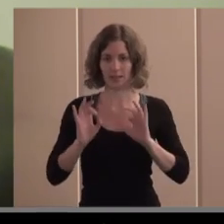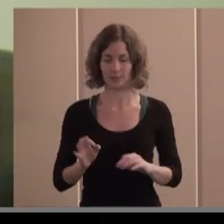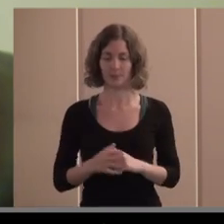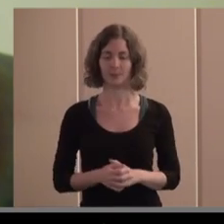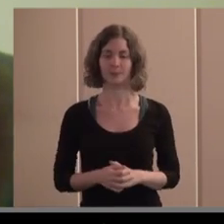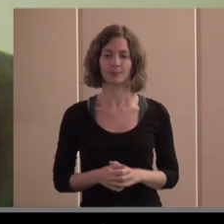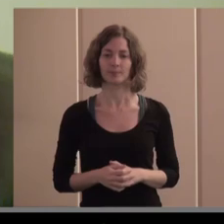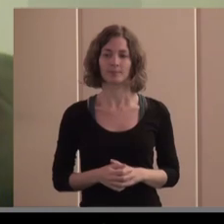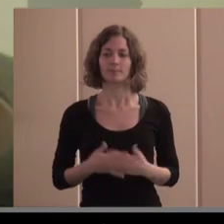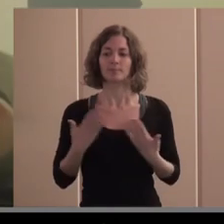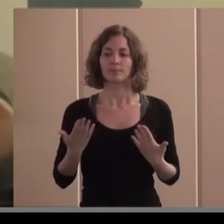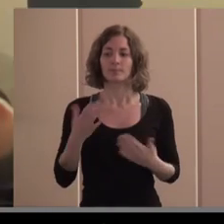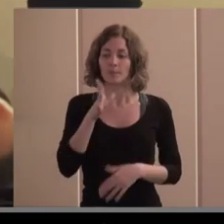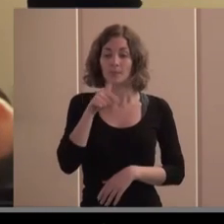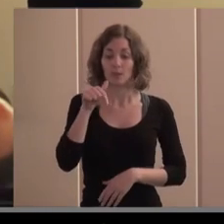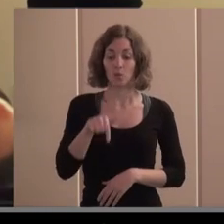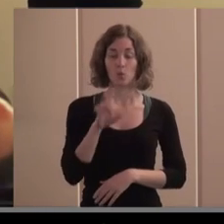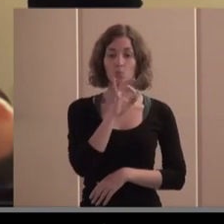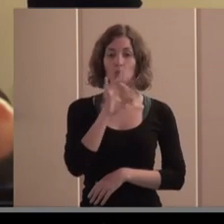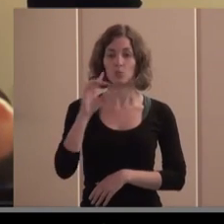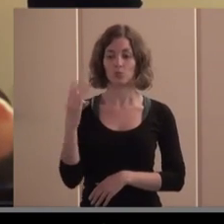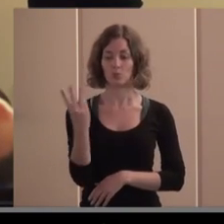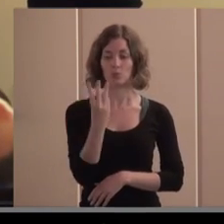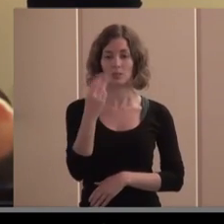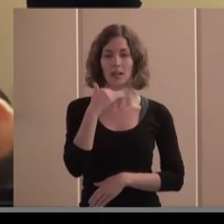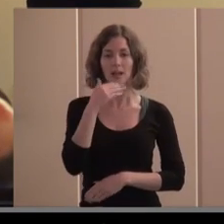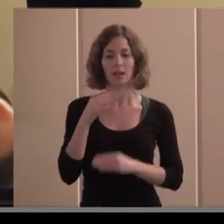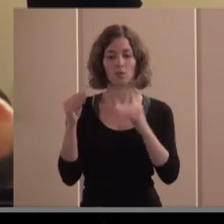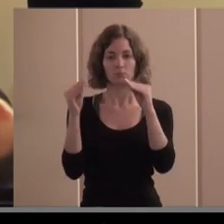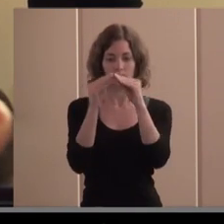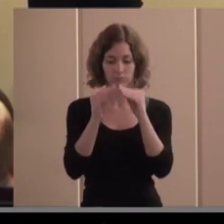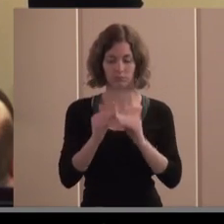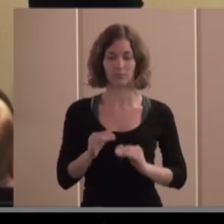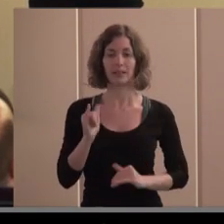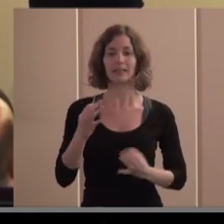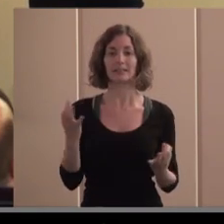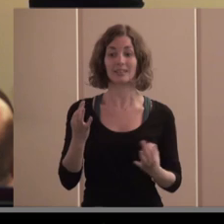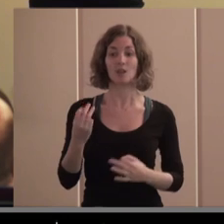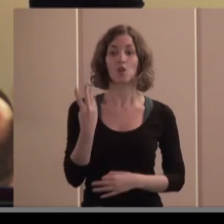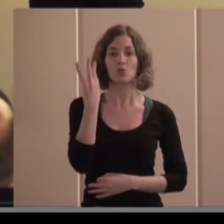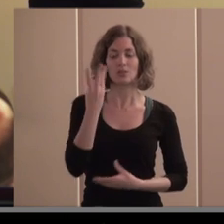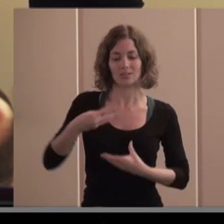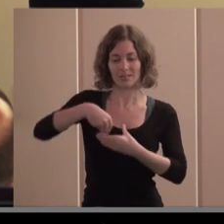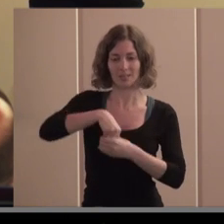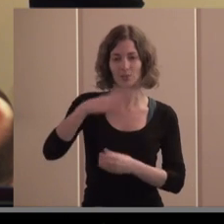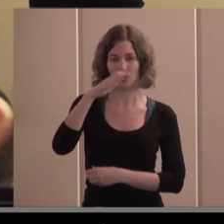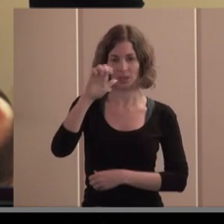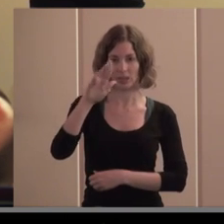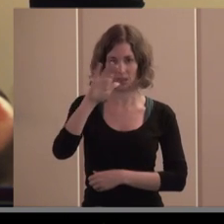bueno nuestros tres ponentes de hoy tienen en común que los tres forman parte de la estructura de CEPES en un caso